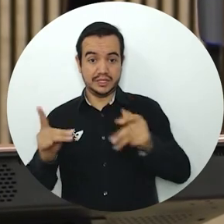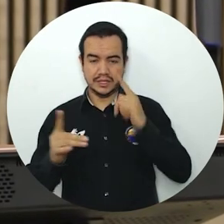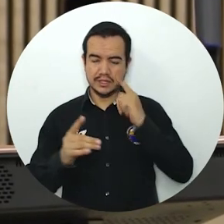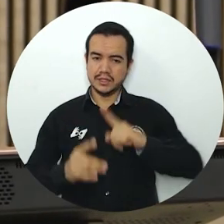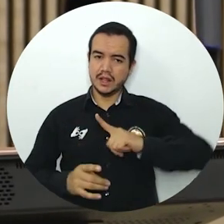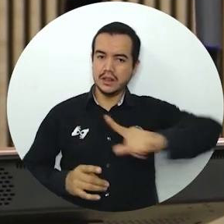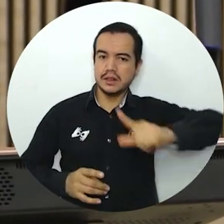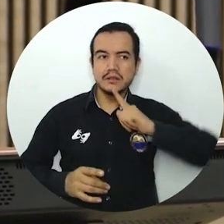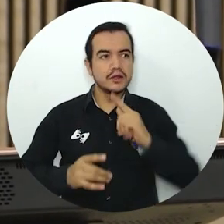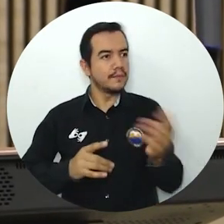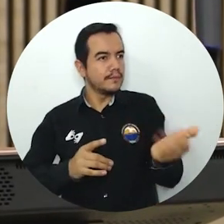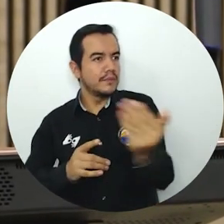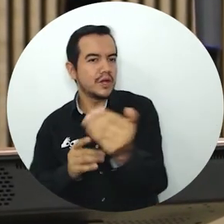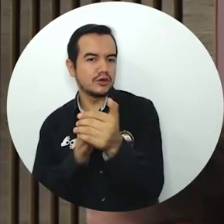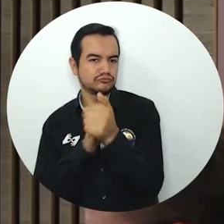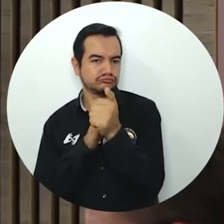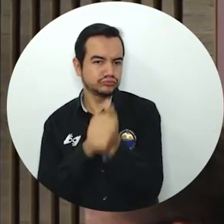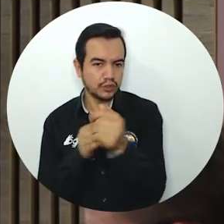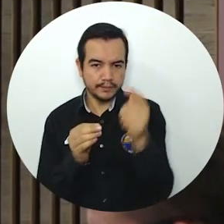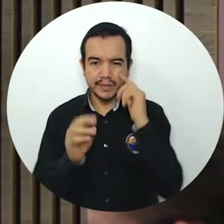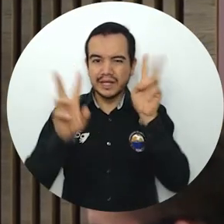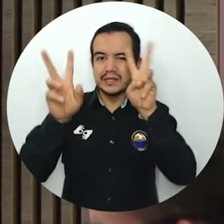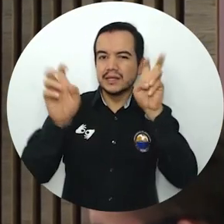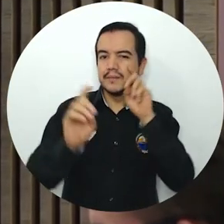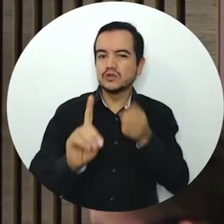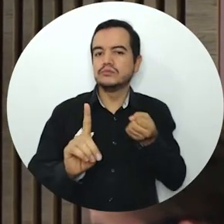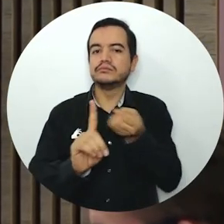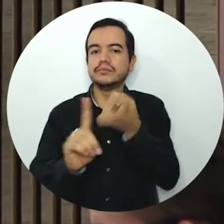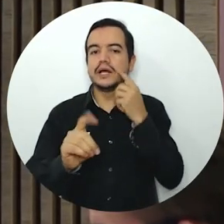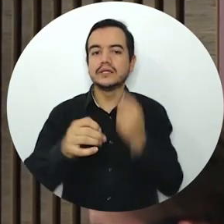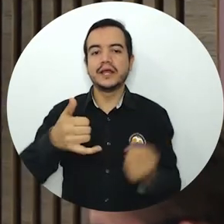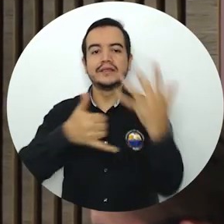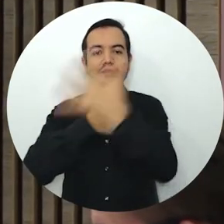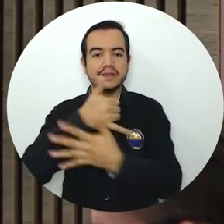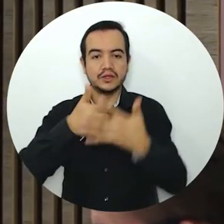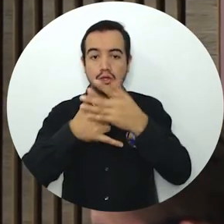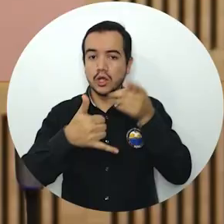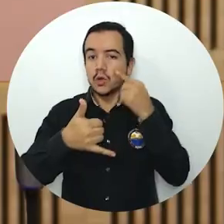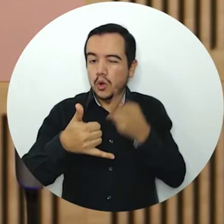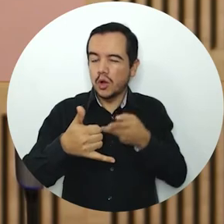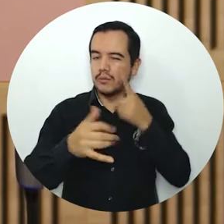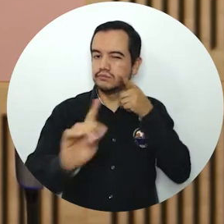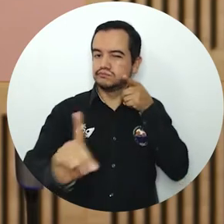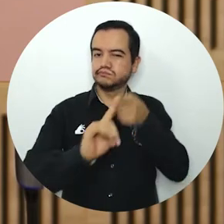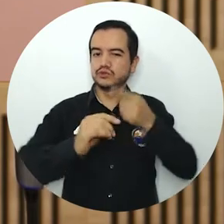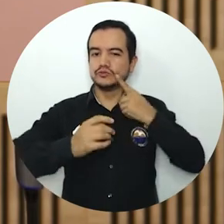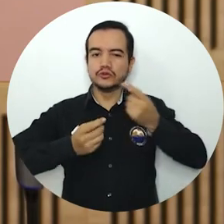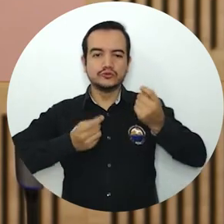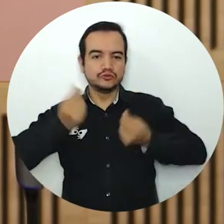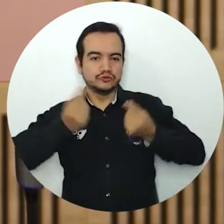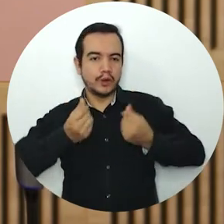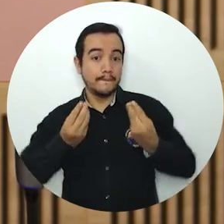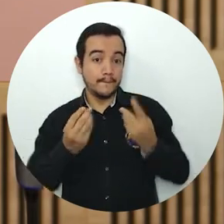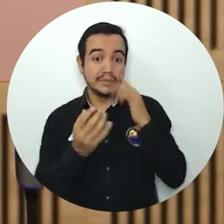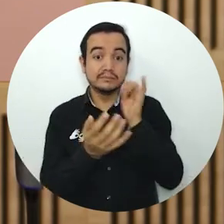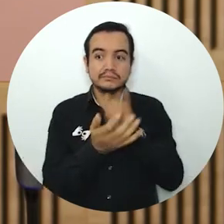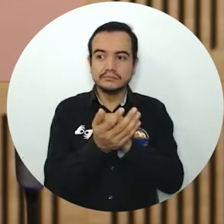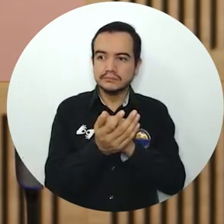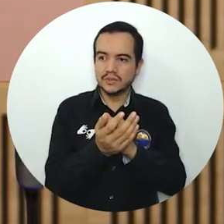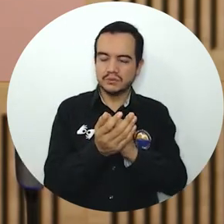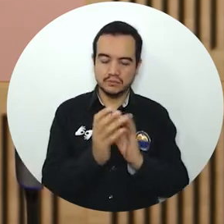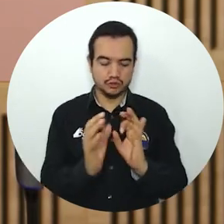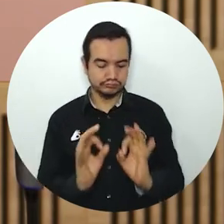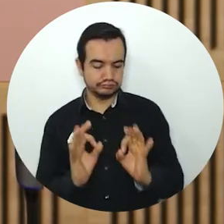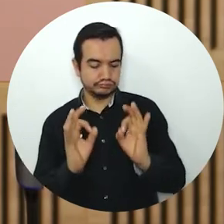parte de las dinámicas de impacto nacional adelantadas en su objetivo de crecimiento académico y administrativo, el cual tiene como mayor fin la